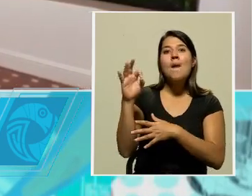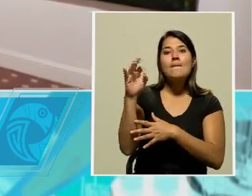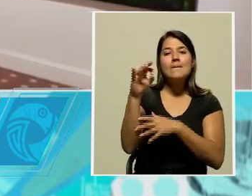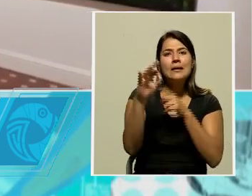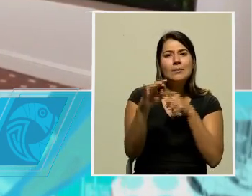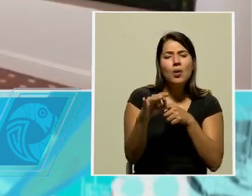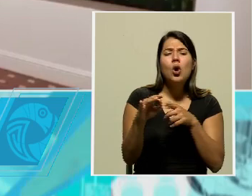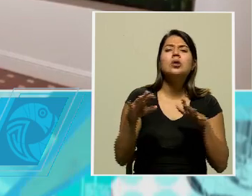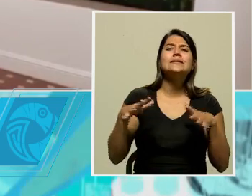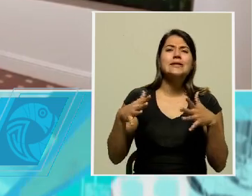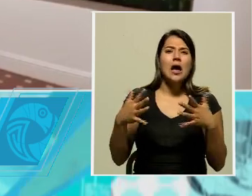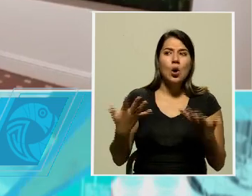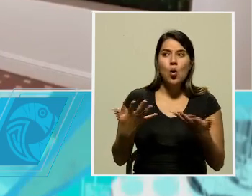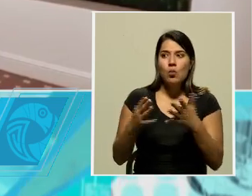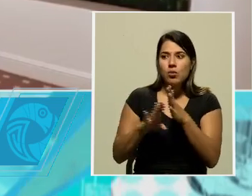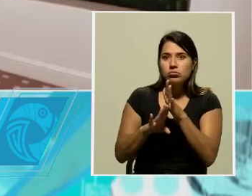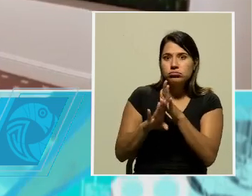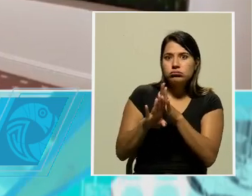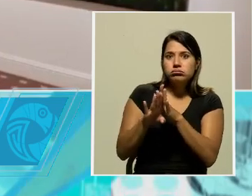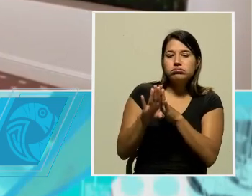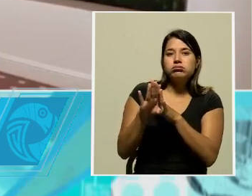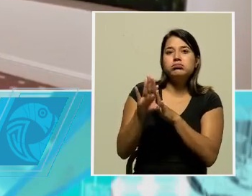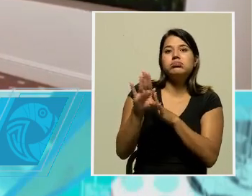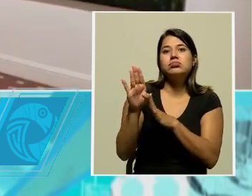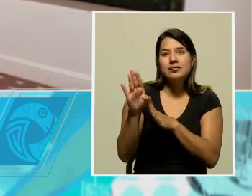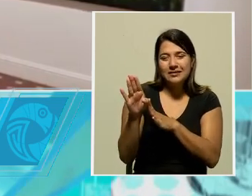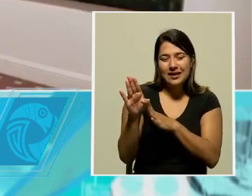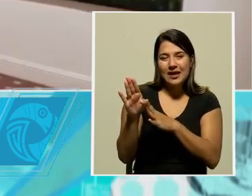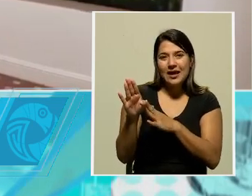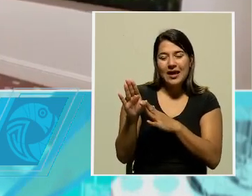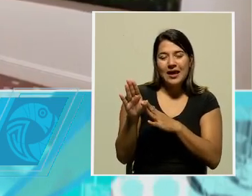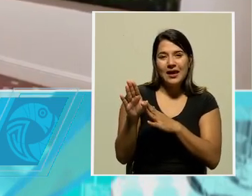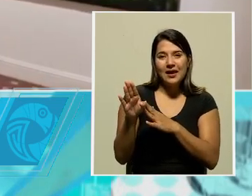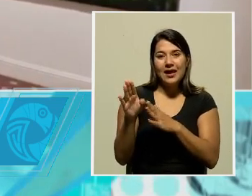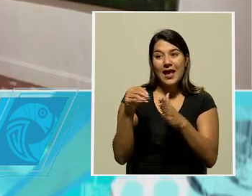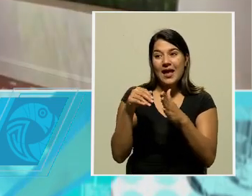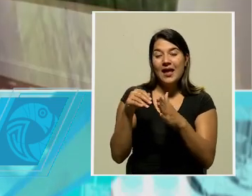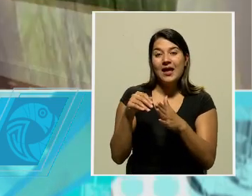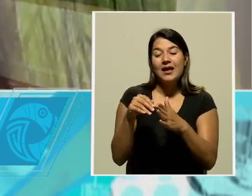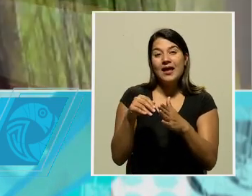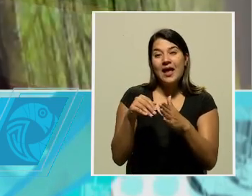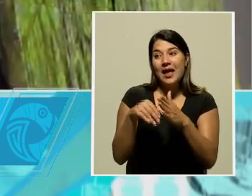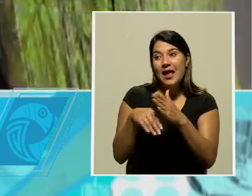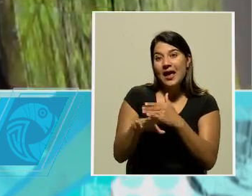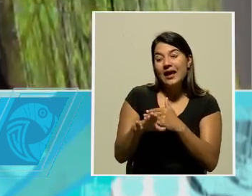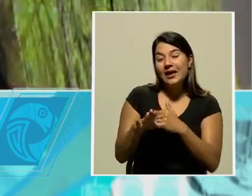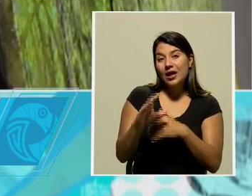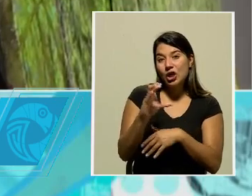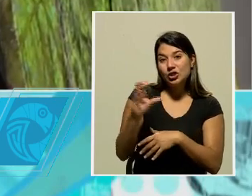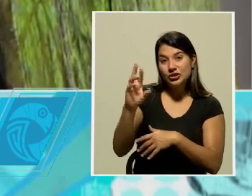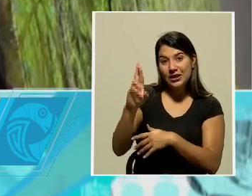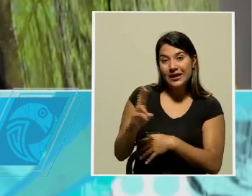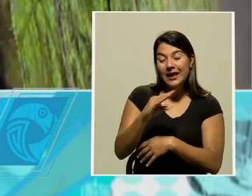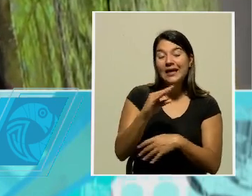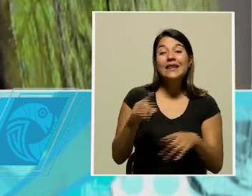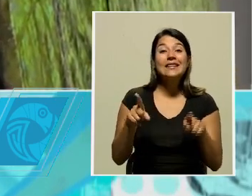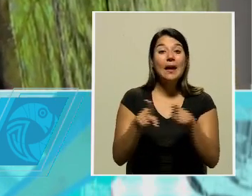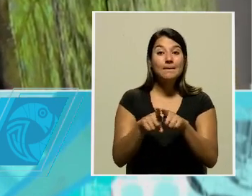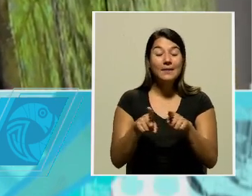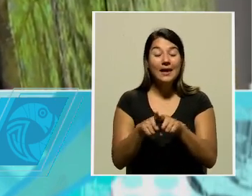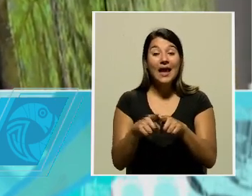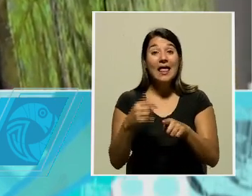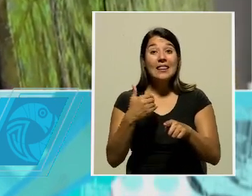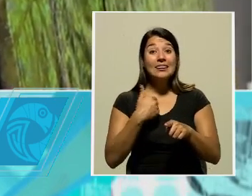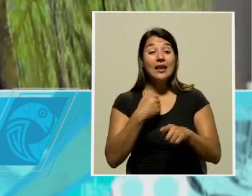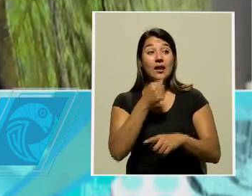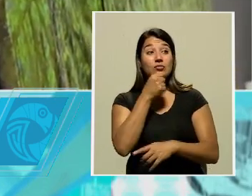se evolucionan en el ambiente ecológico del país. Y además tenemos una